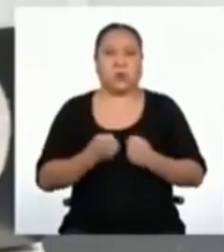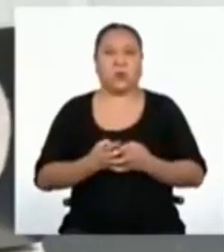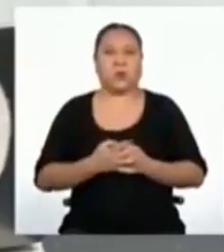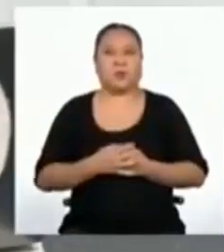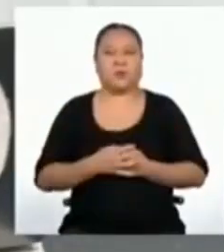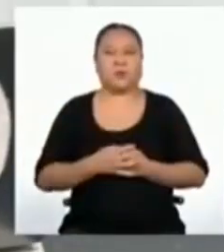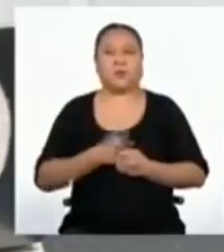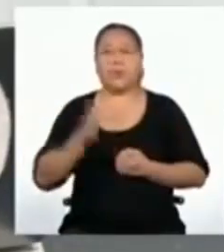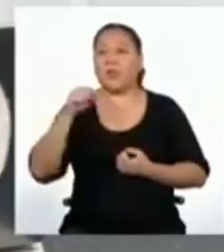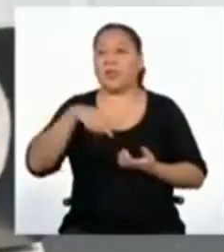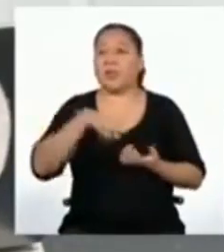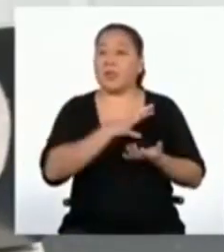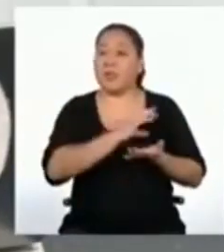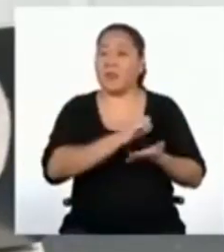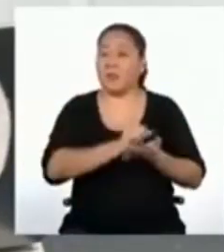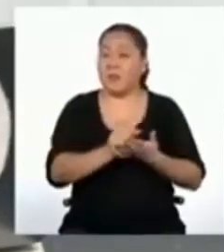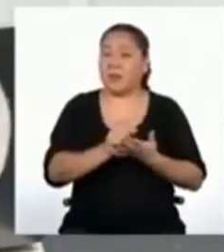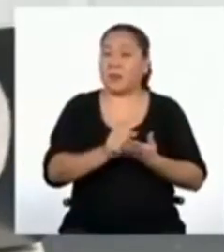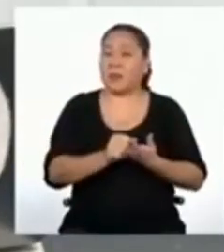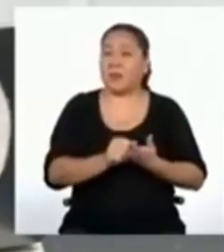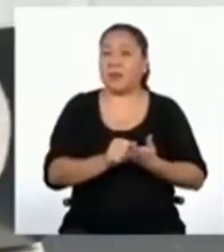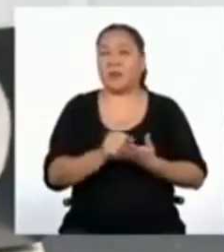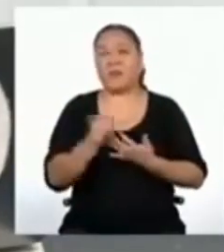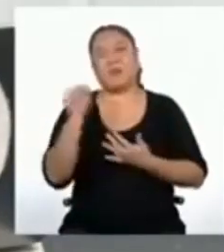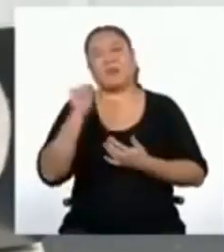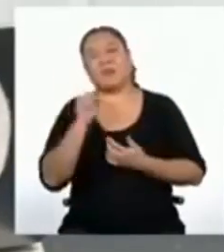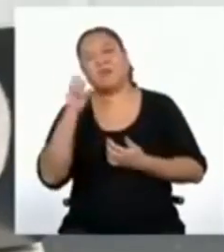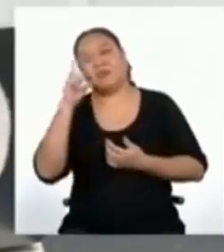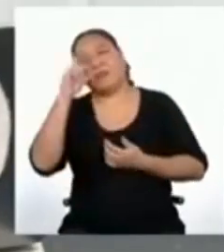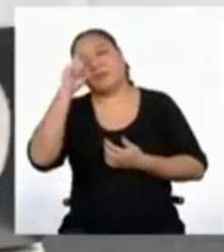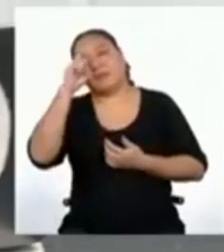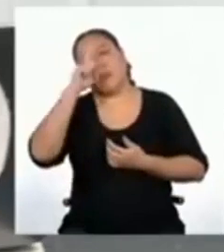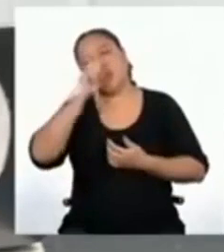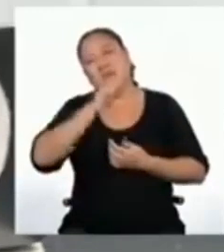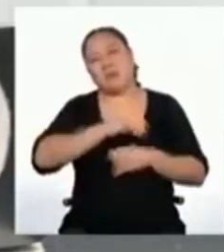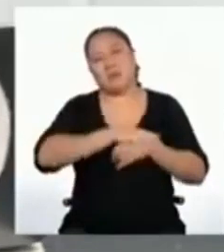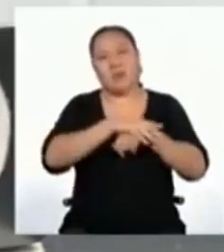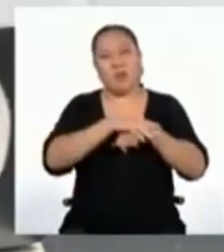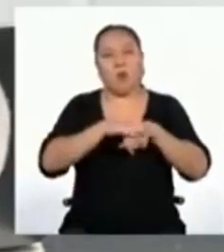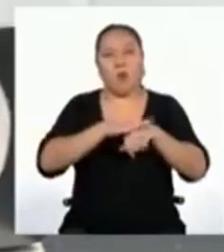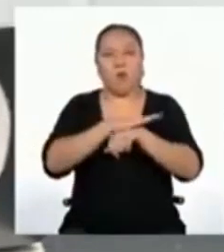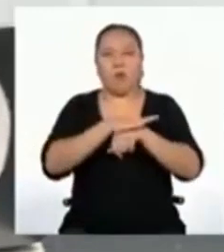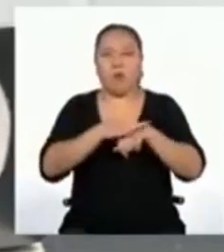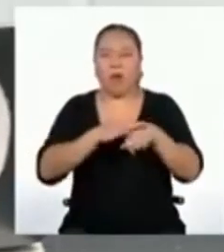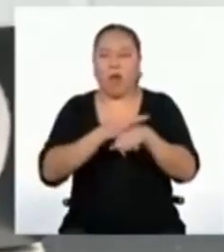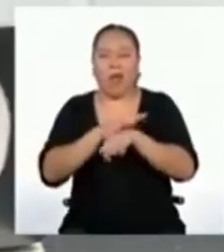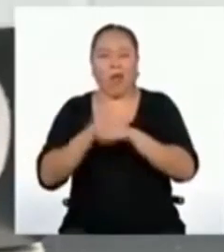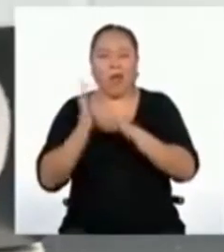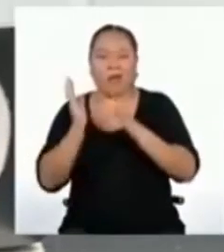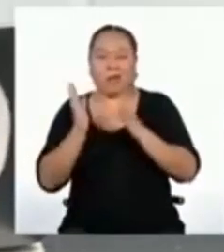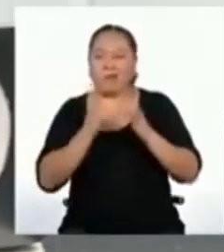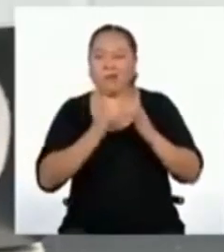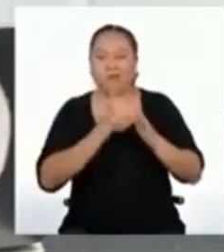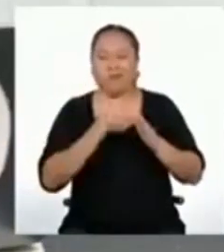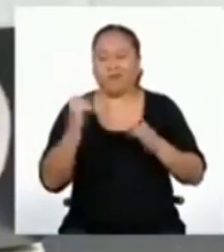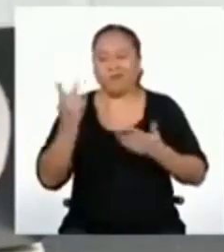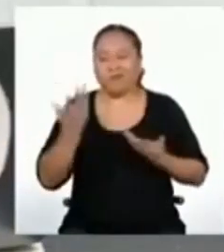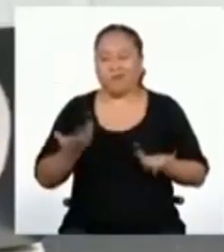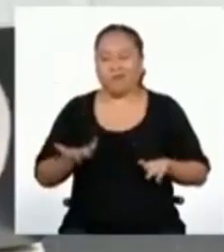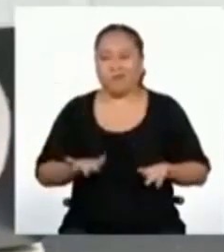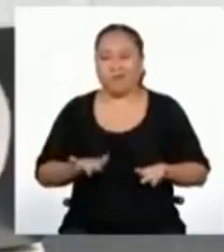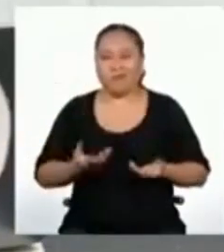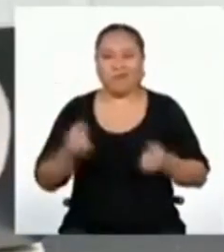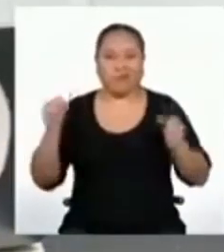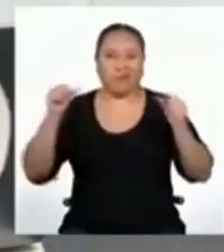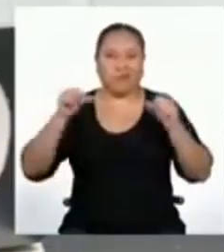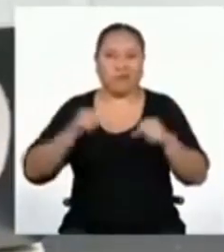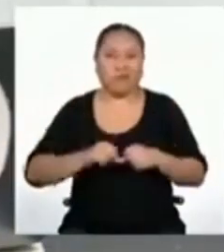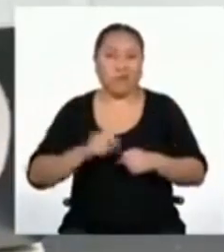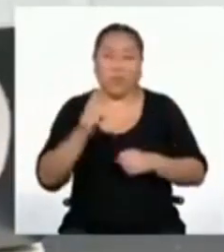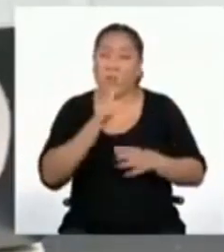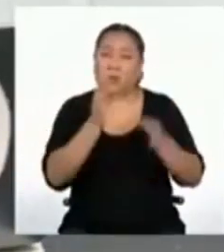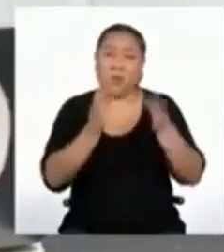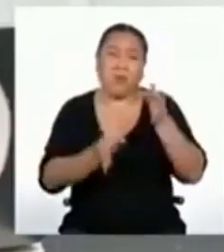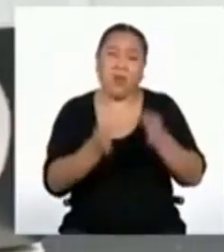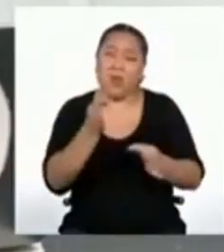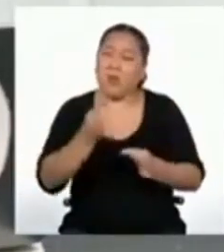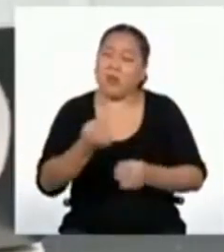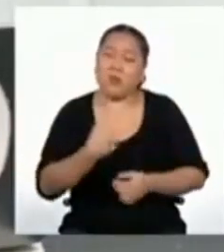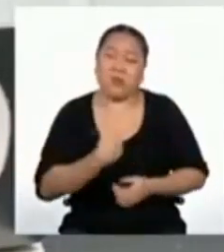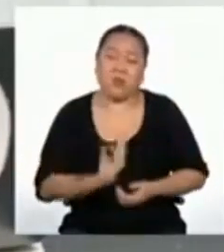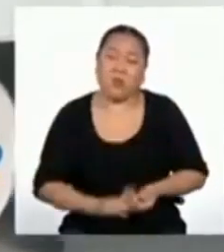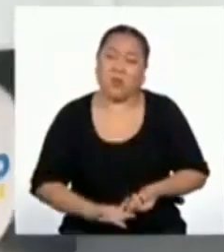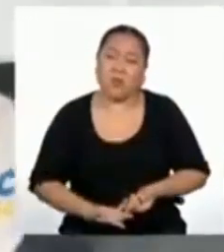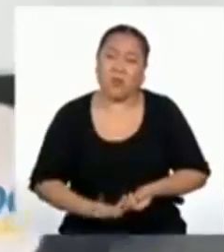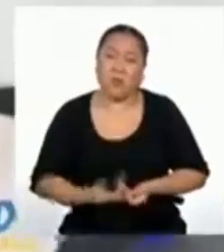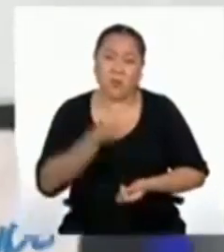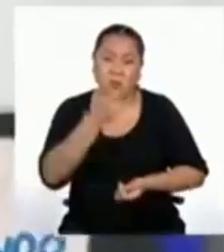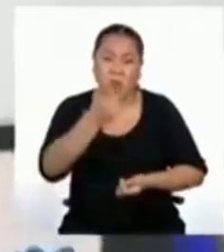Este mes ha estado un poco pesado porque los planes no me han salido como he querido. No me juzguen. ¿Acaso